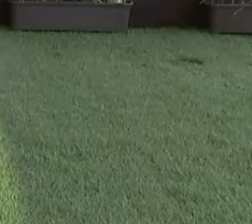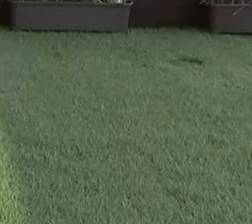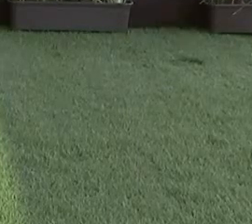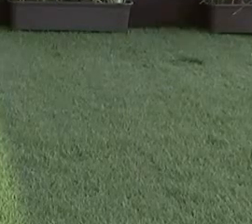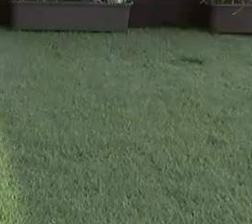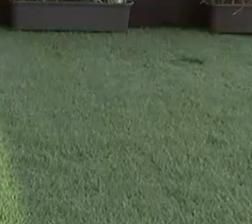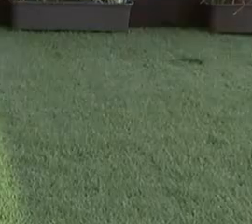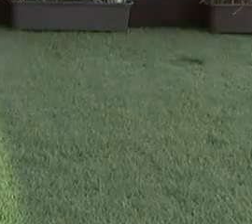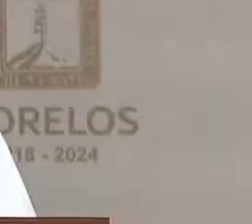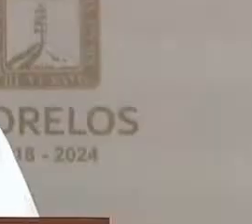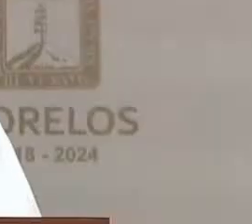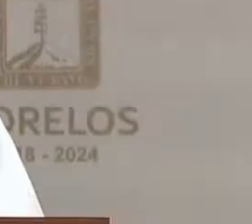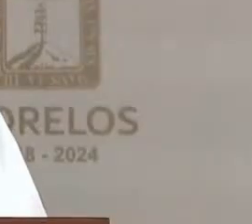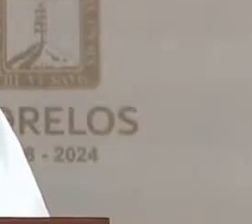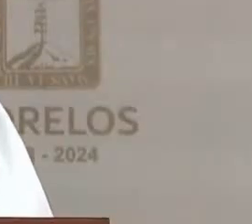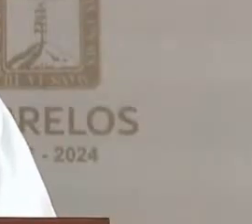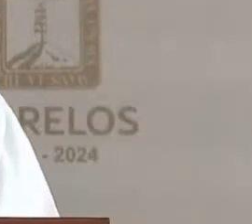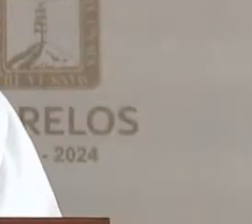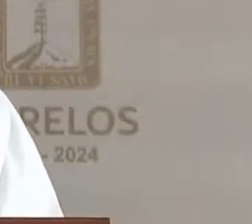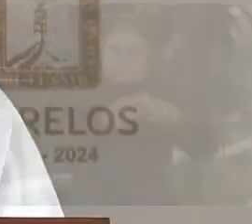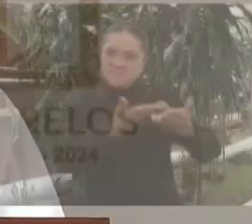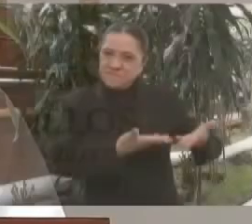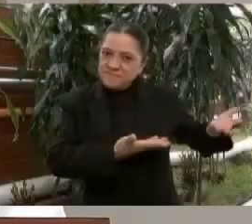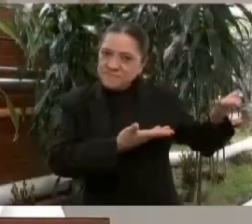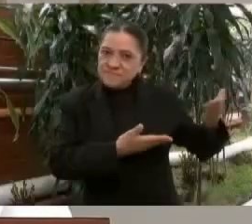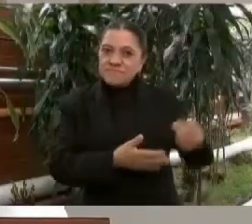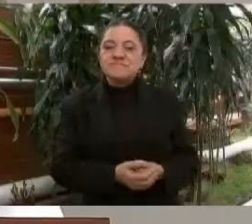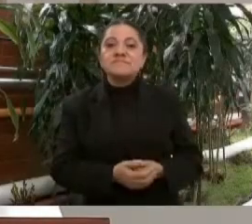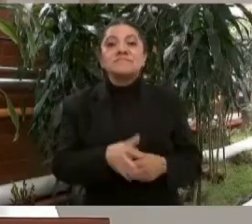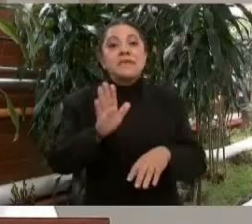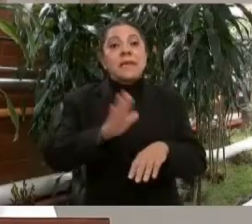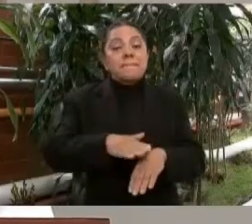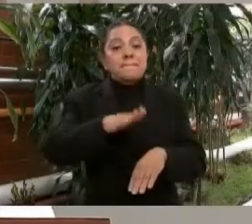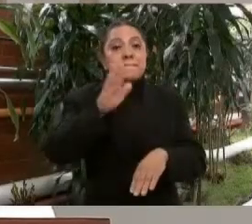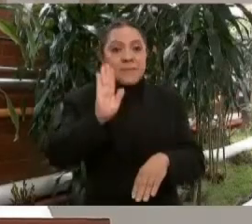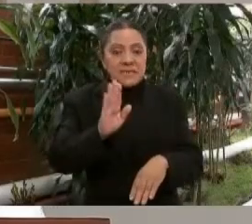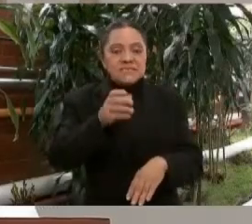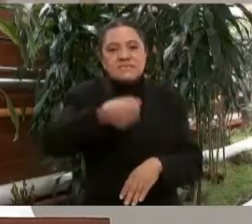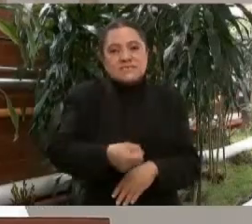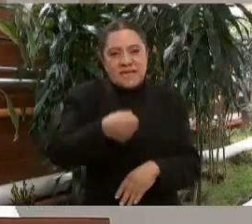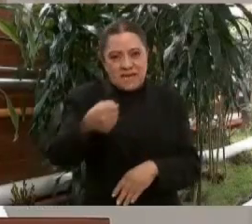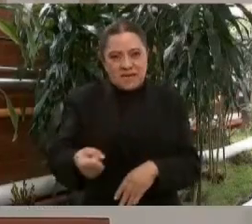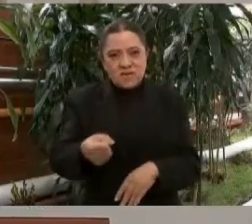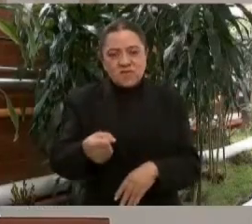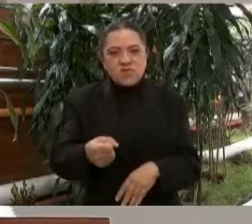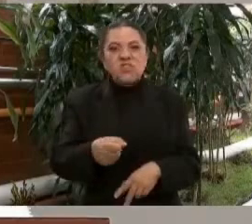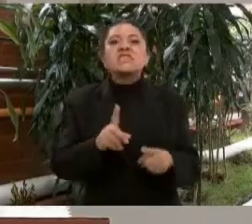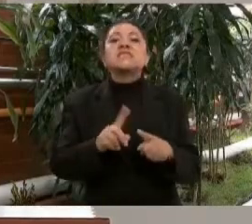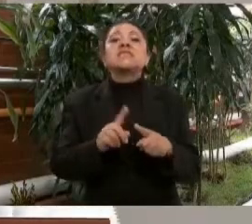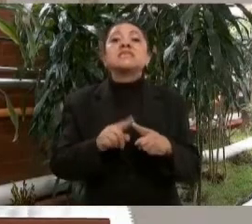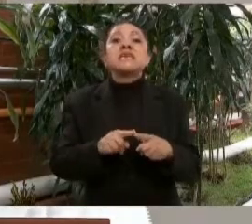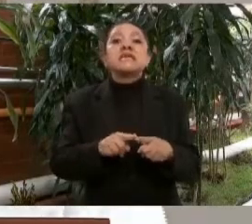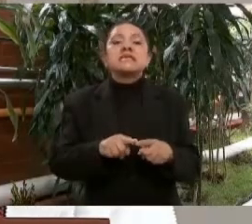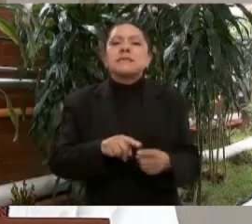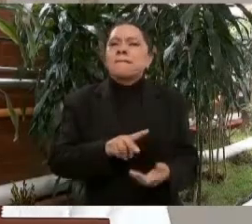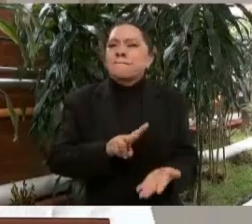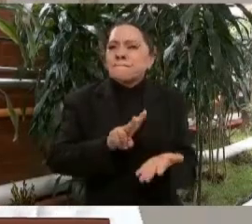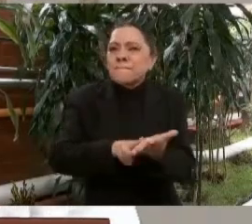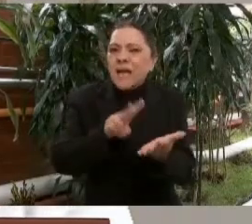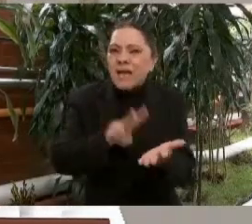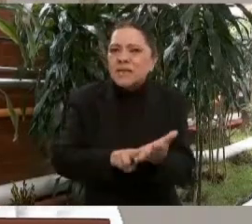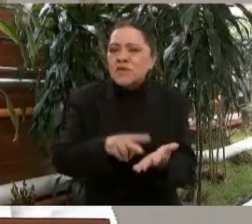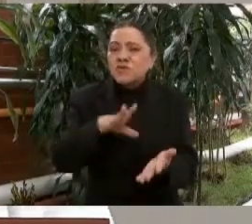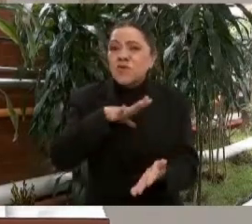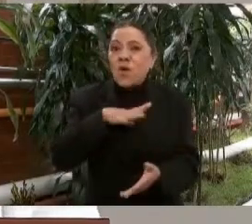a los señores miembros del Presidium, y sobre todo saludo a quienes son lo más valioso que tiene el Issste,